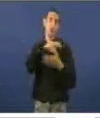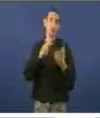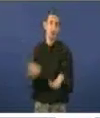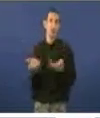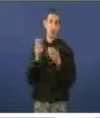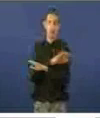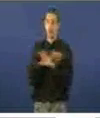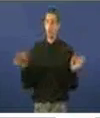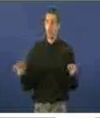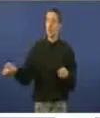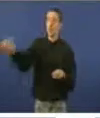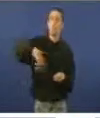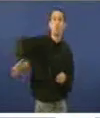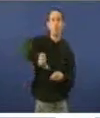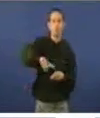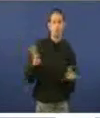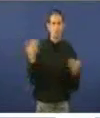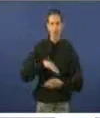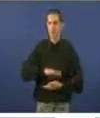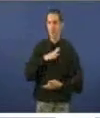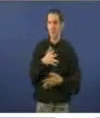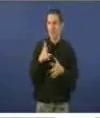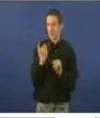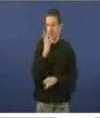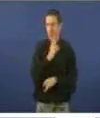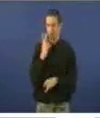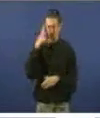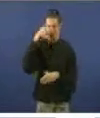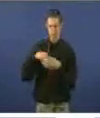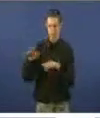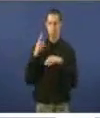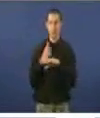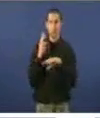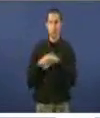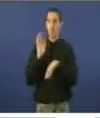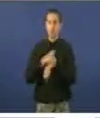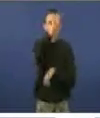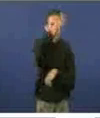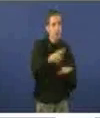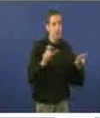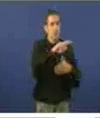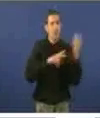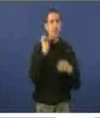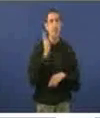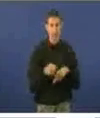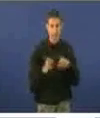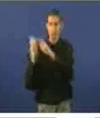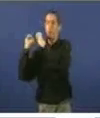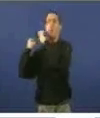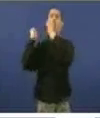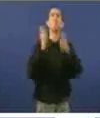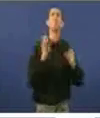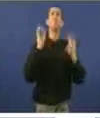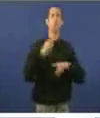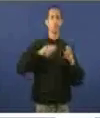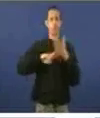de, nin tan siquera, comprometerse nesta Cámara. A que o director xeral, que é un cargo nomeado polo goberno,